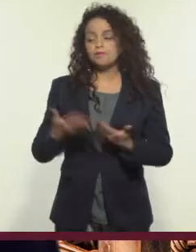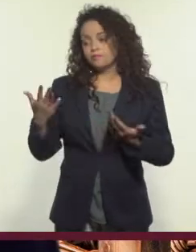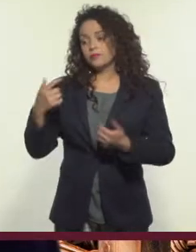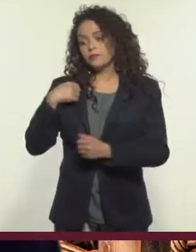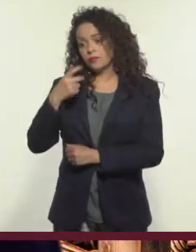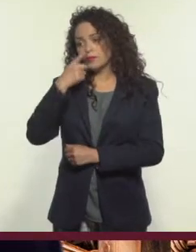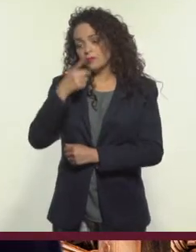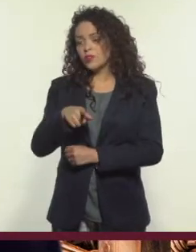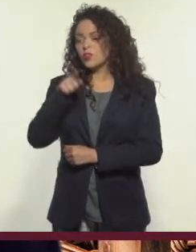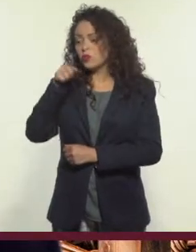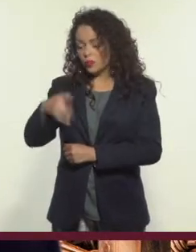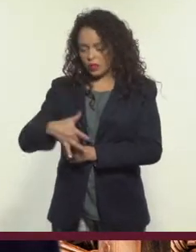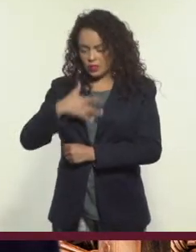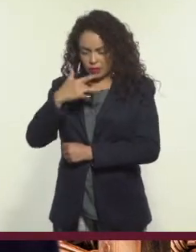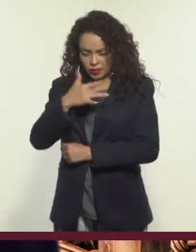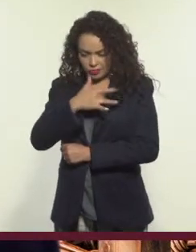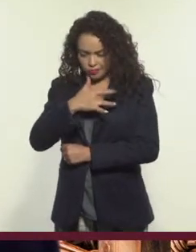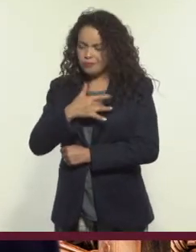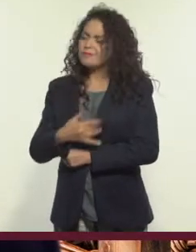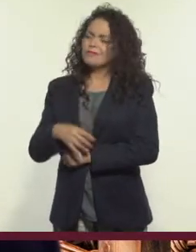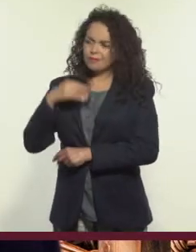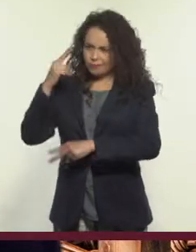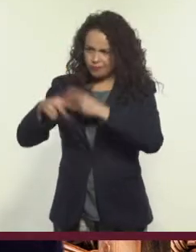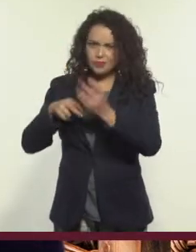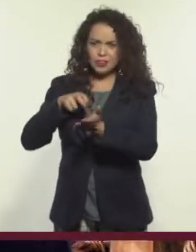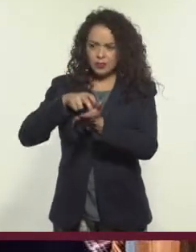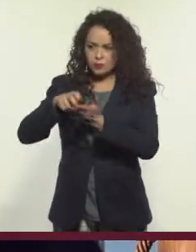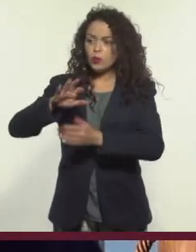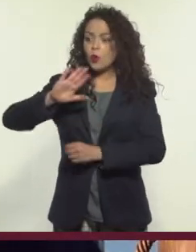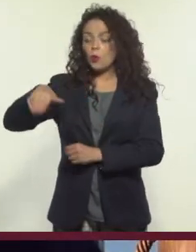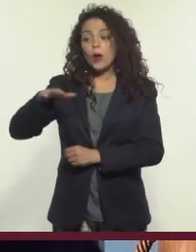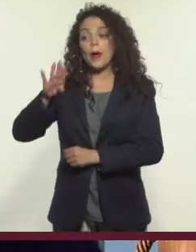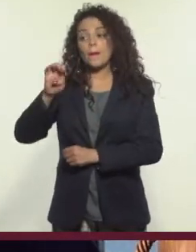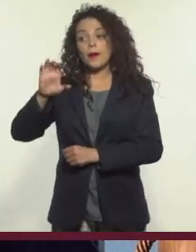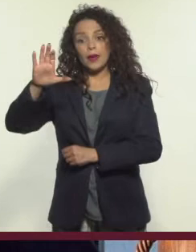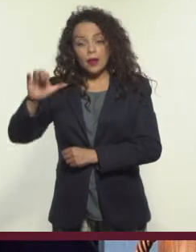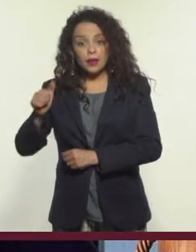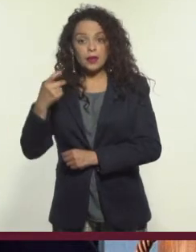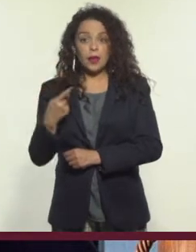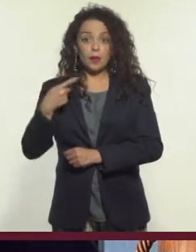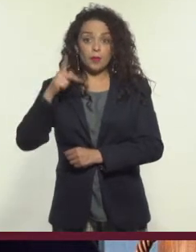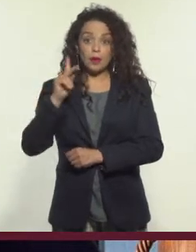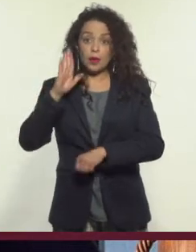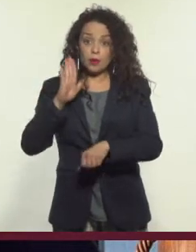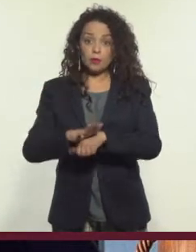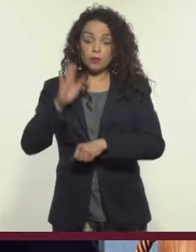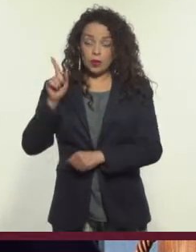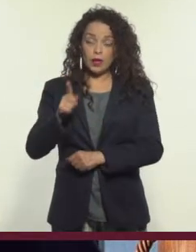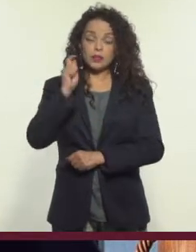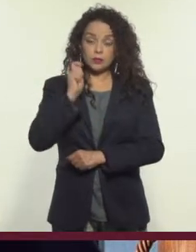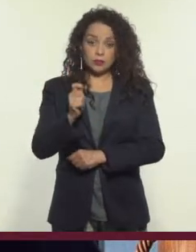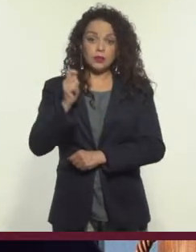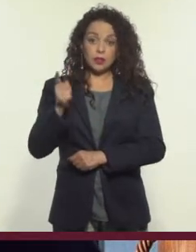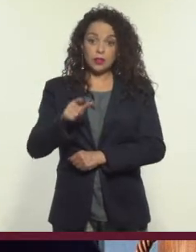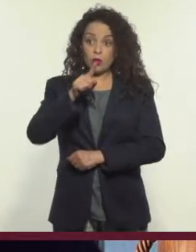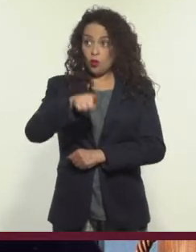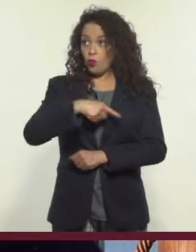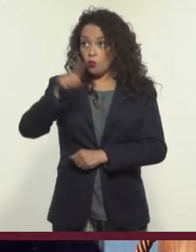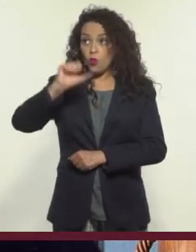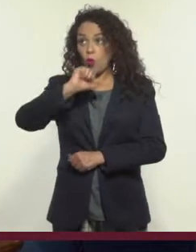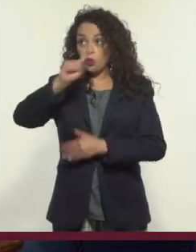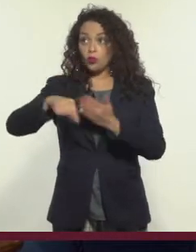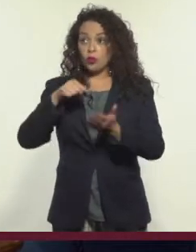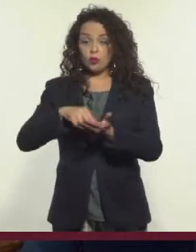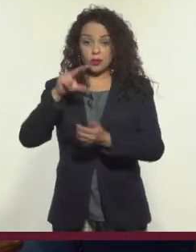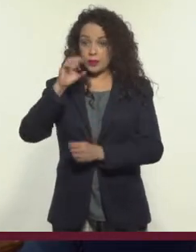solo puedo decirte que sigas a tu corazón y que busques becas, pero sobre todo que sepas que irte a otro lugar